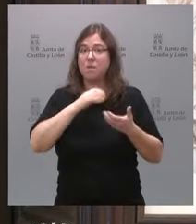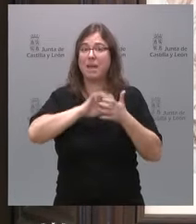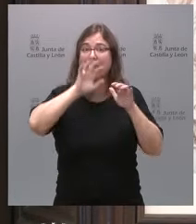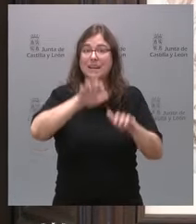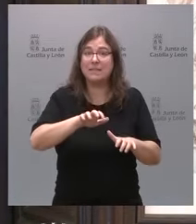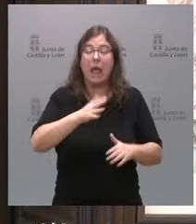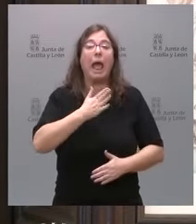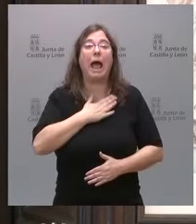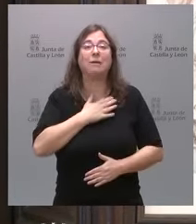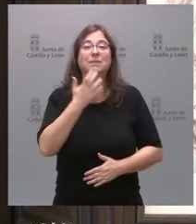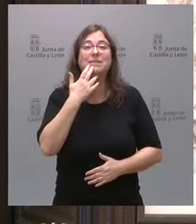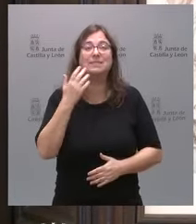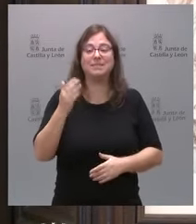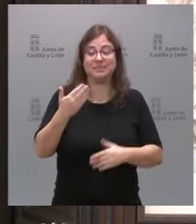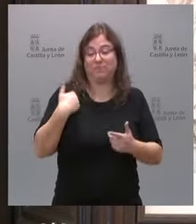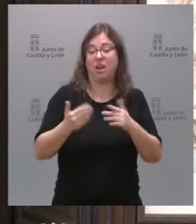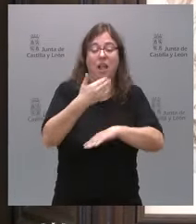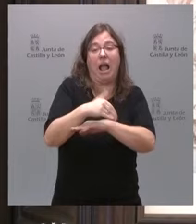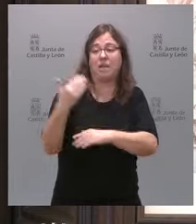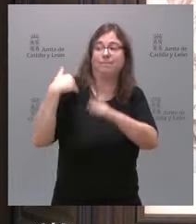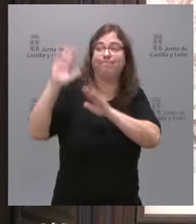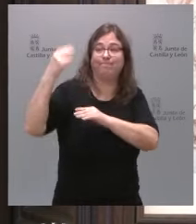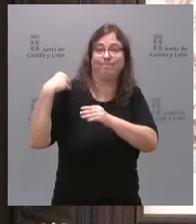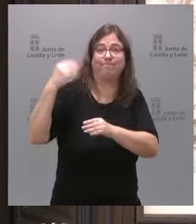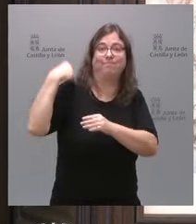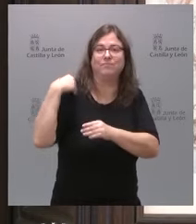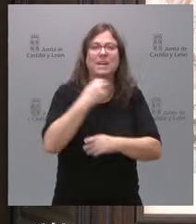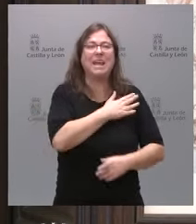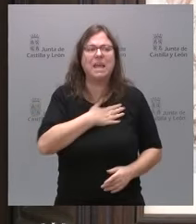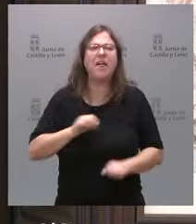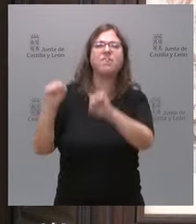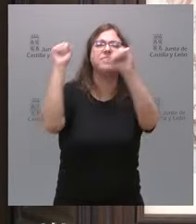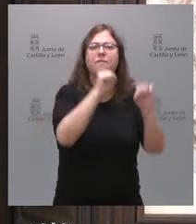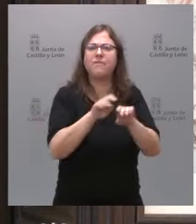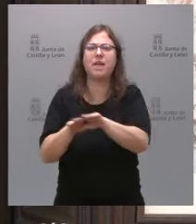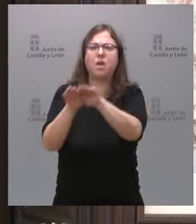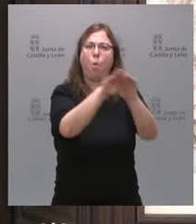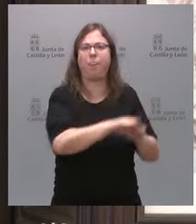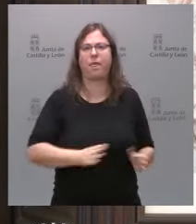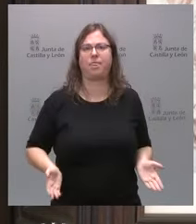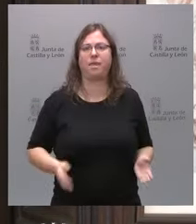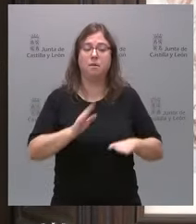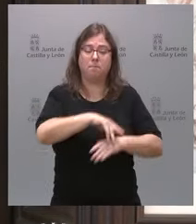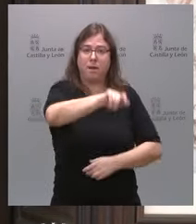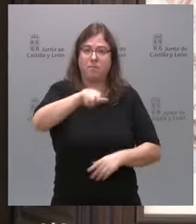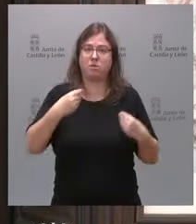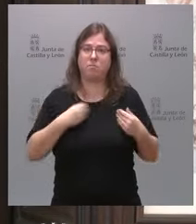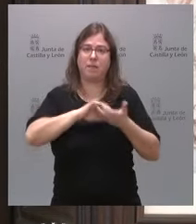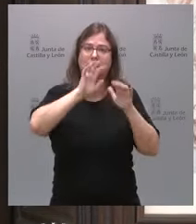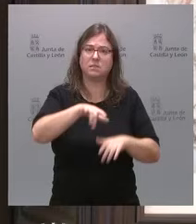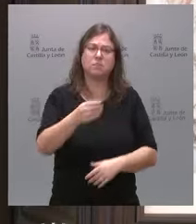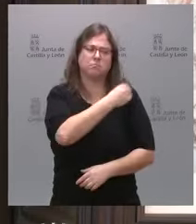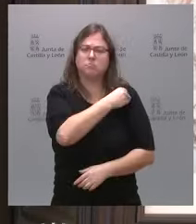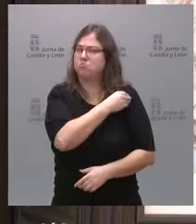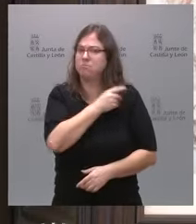a mí cuando me paran por la calle en los últimos días, lo que nos están pidiendo es que defendamos la igualdad de las personas de Castilla y León en